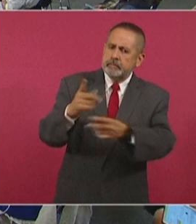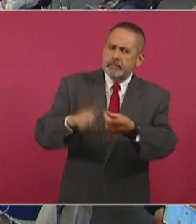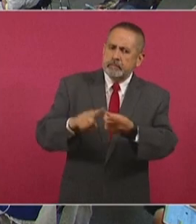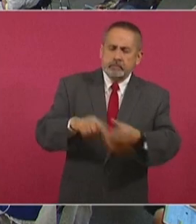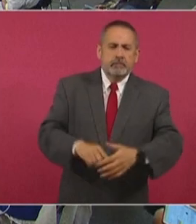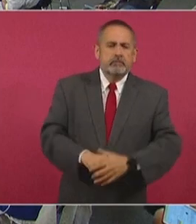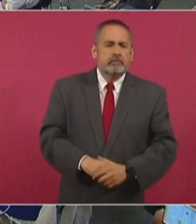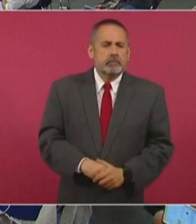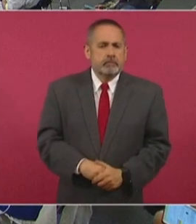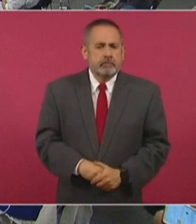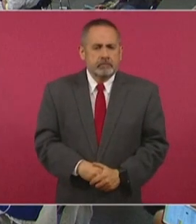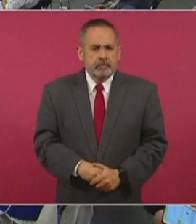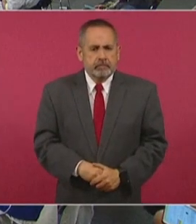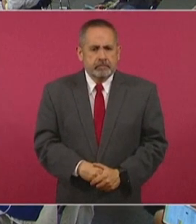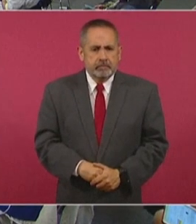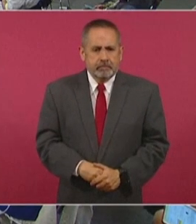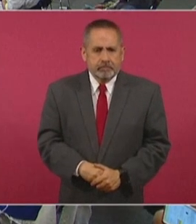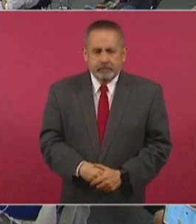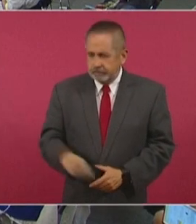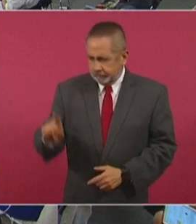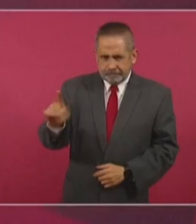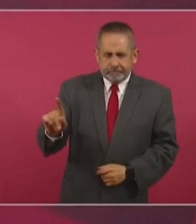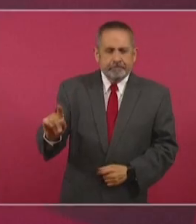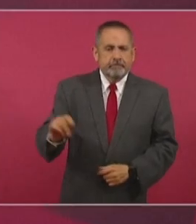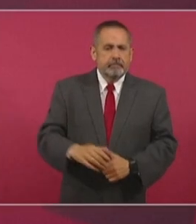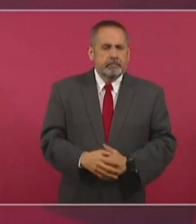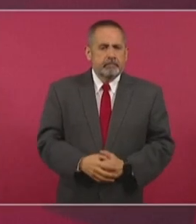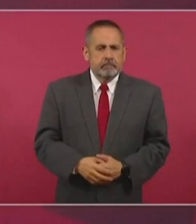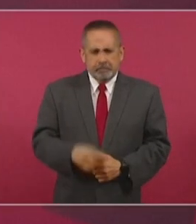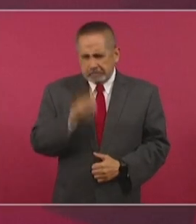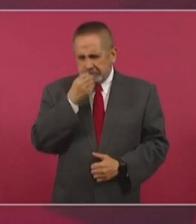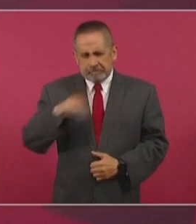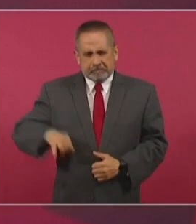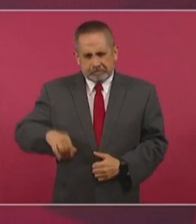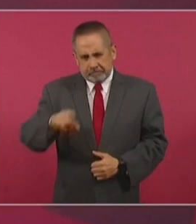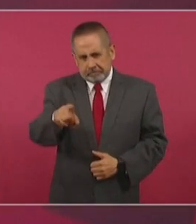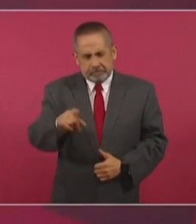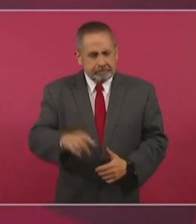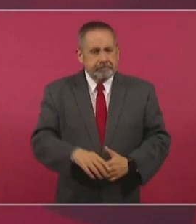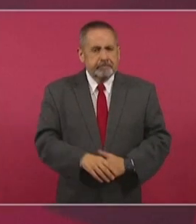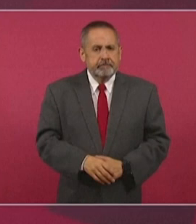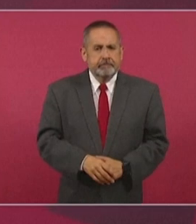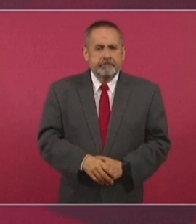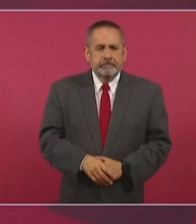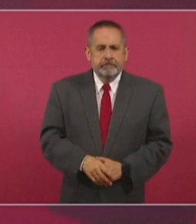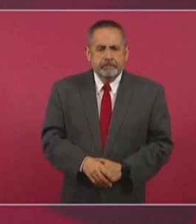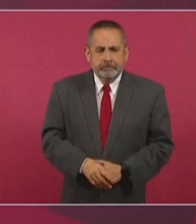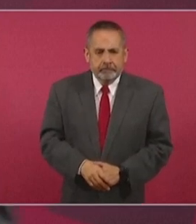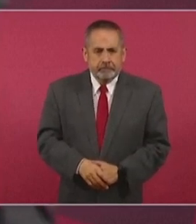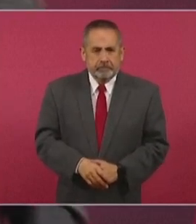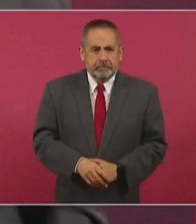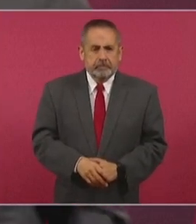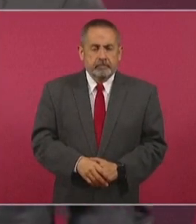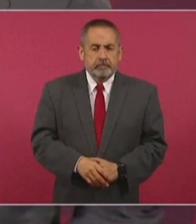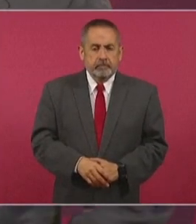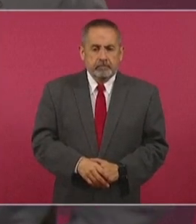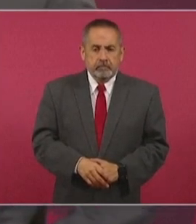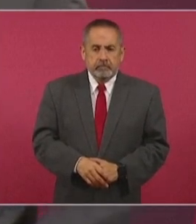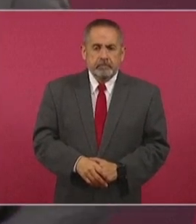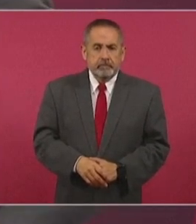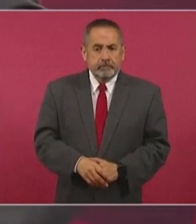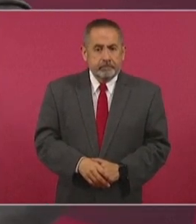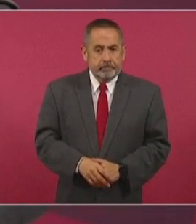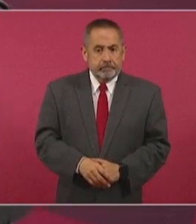publicaron varios medios mexicanos. Esas informaciones señalaron que la institución utilizó el software israelí Pegasus para